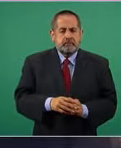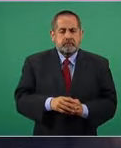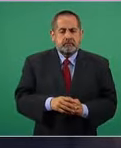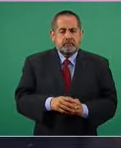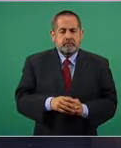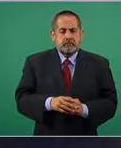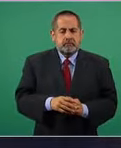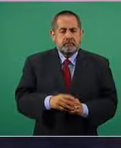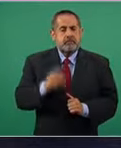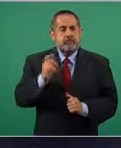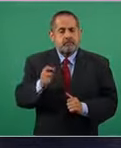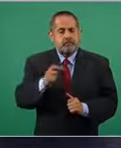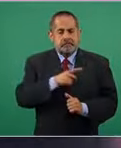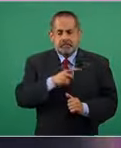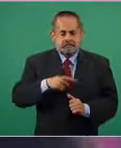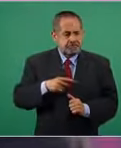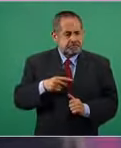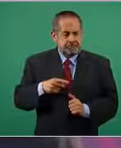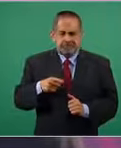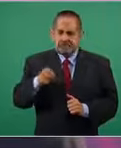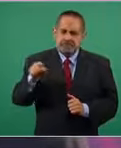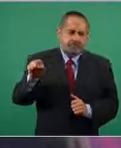se tienen que lograr las cosas